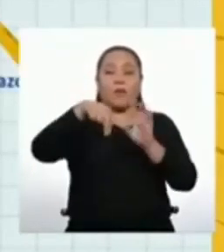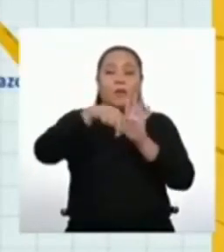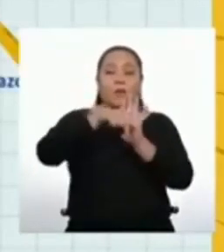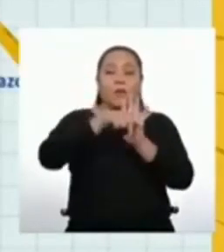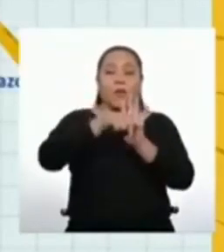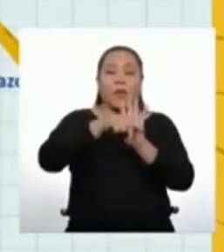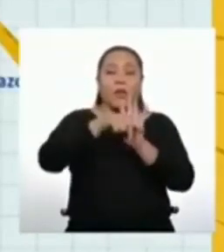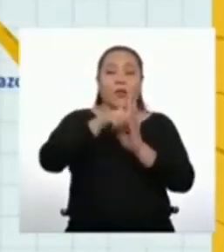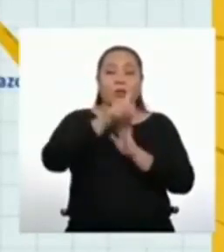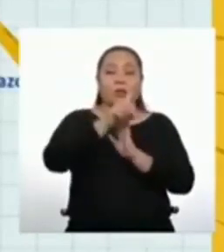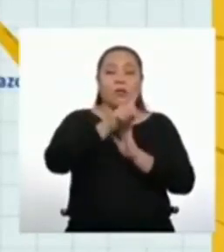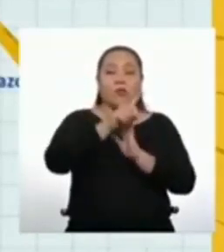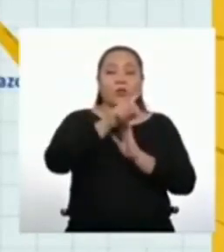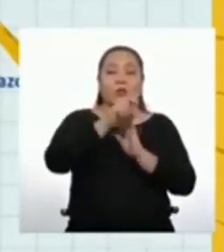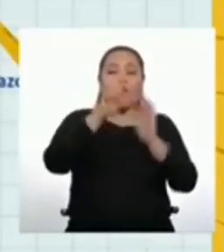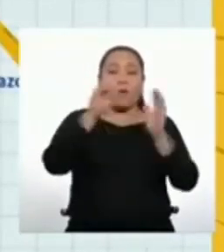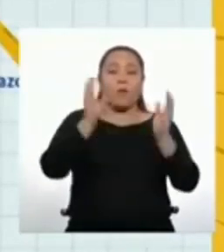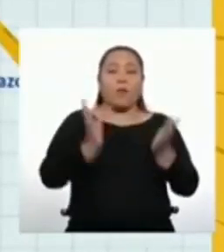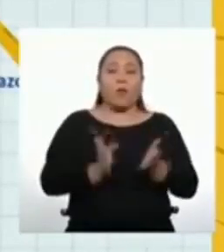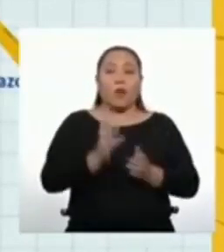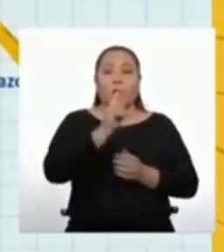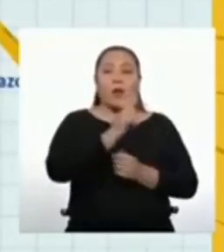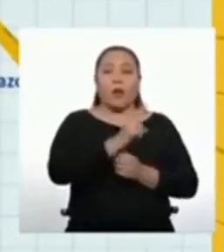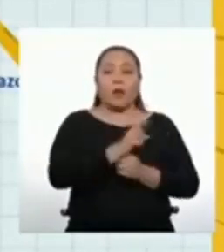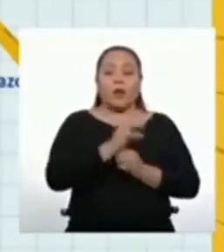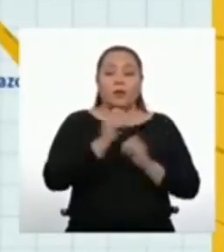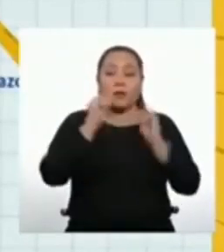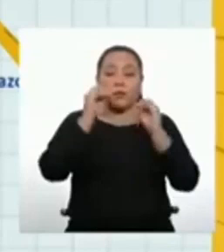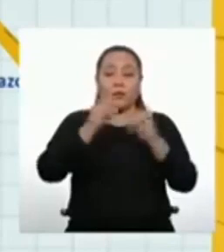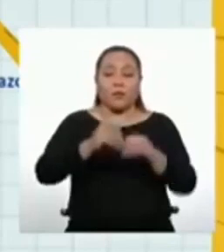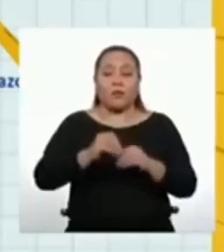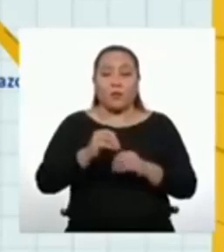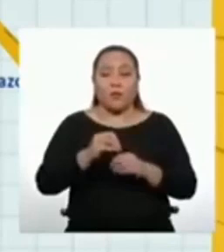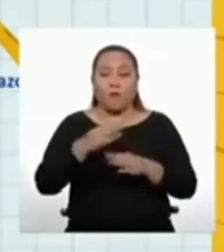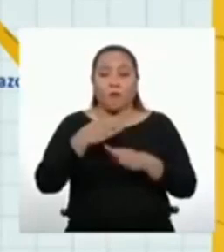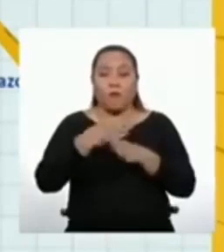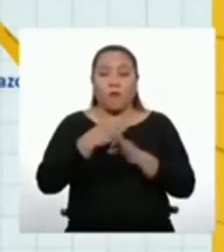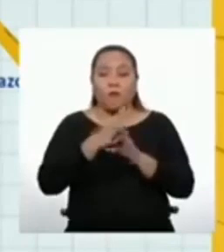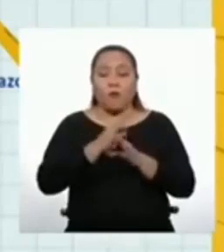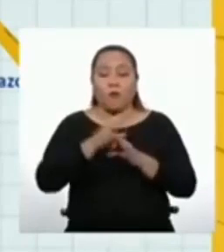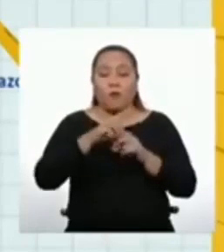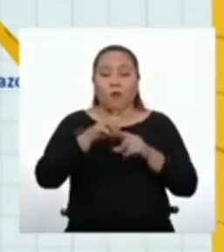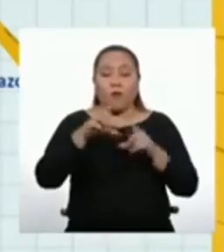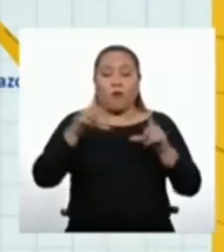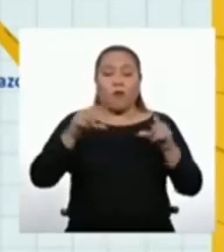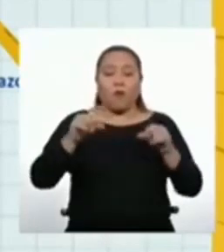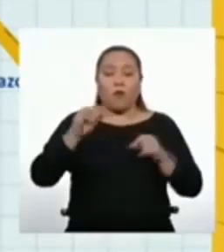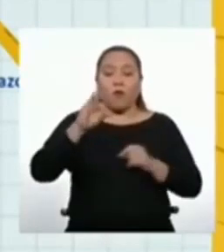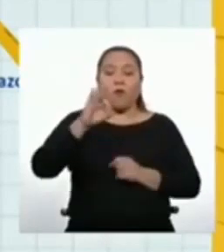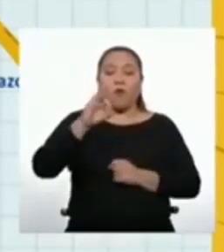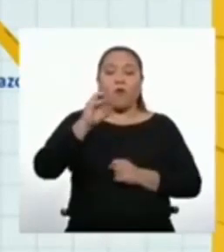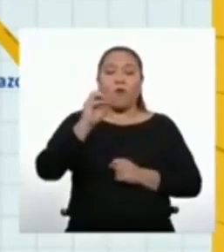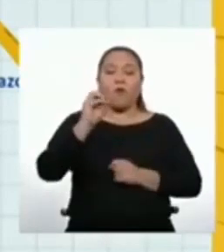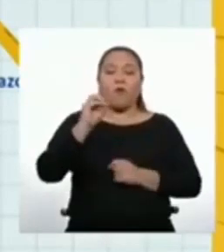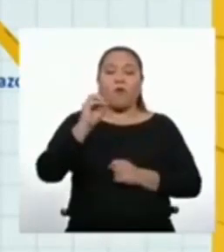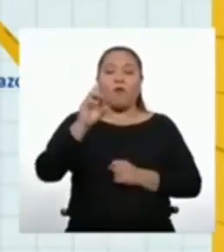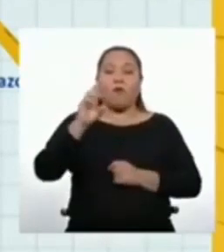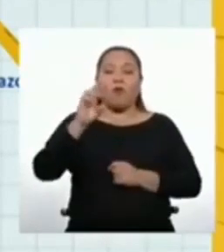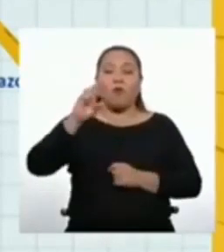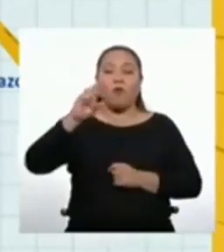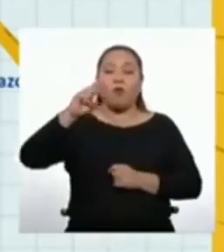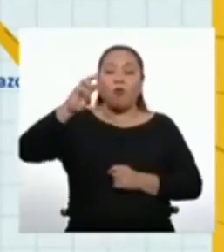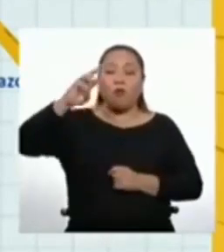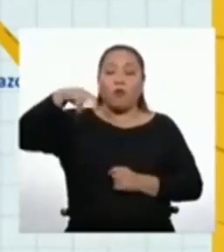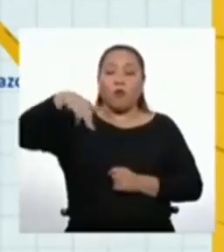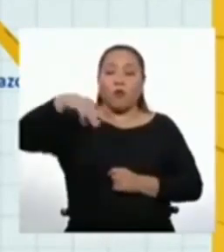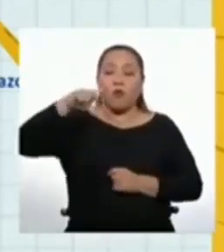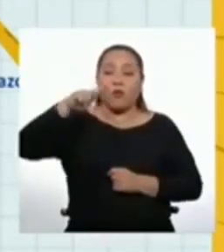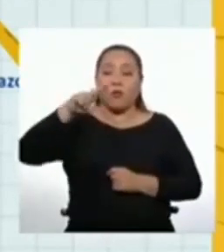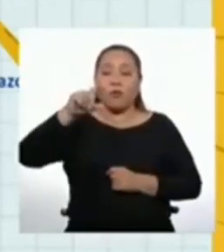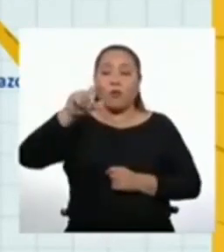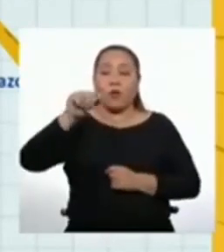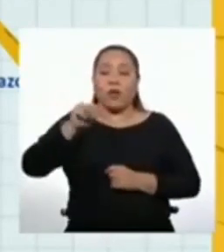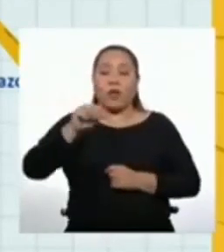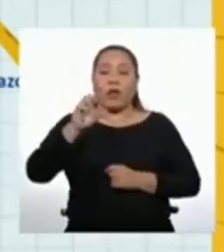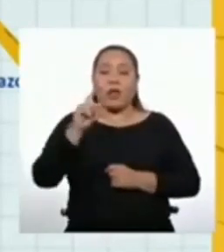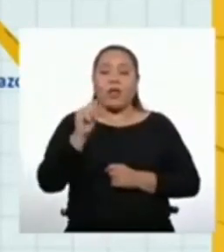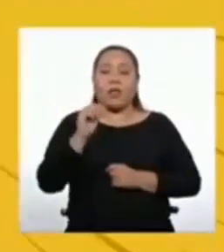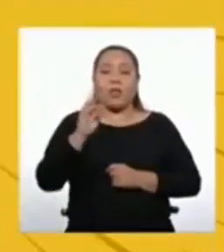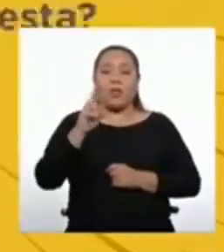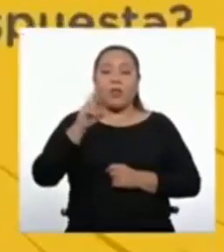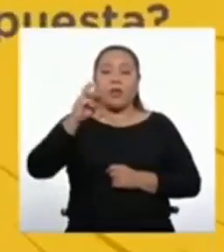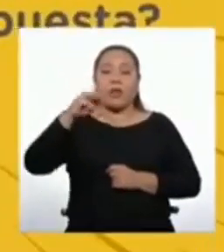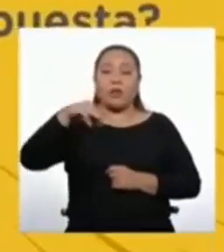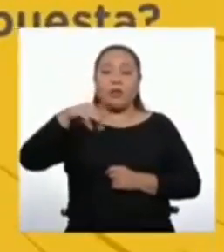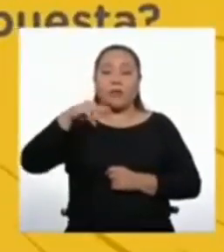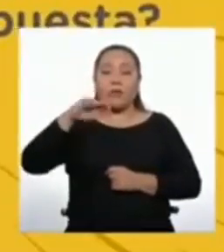A esta la podemos denominar fórmula del término enésimo y nos será muy útil para calcular términos muy grandes en cualquier